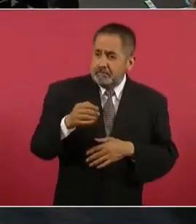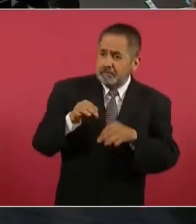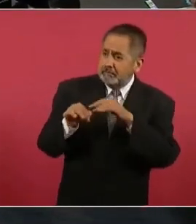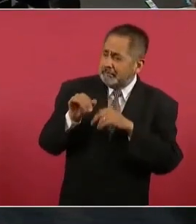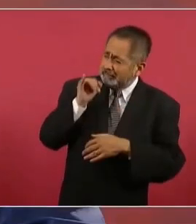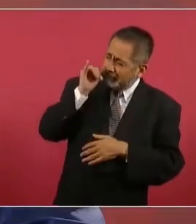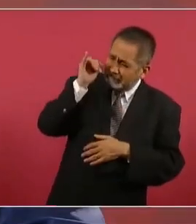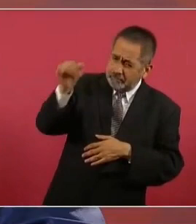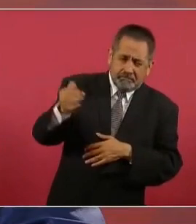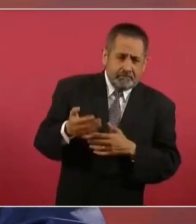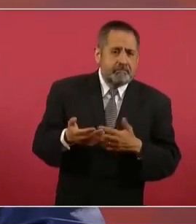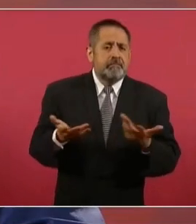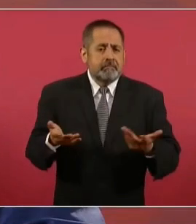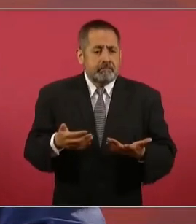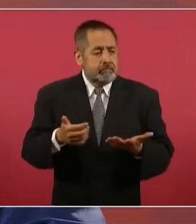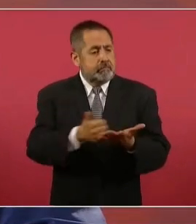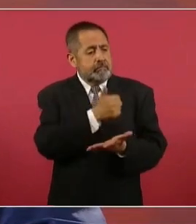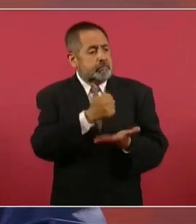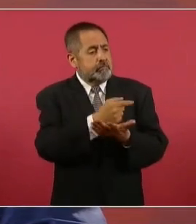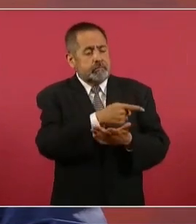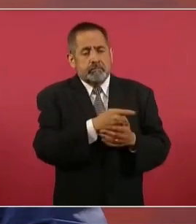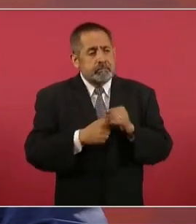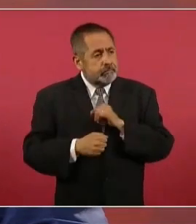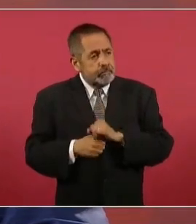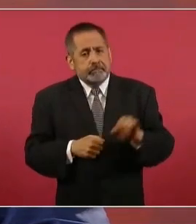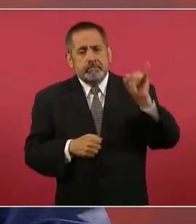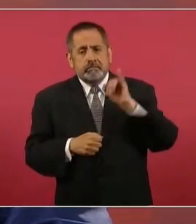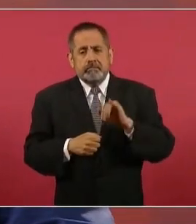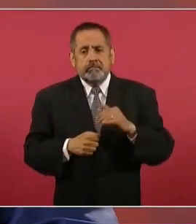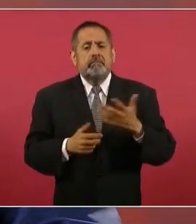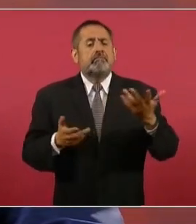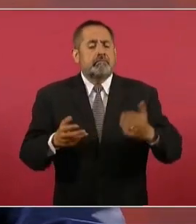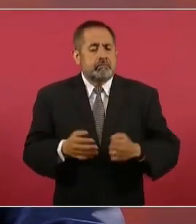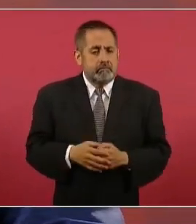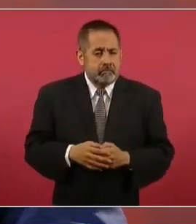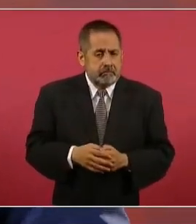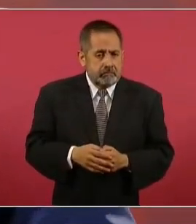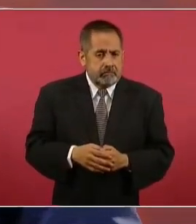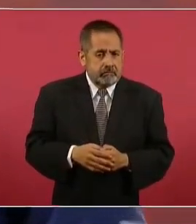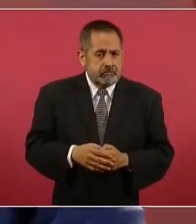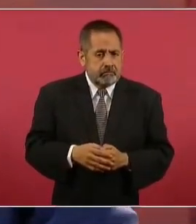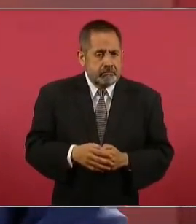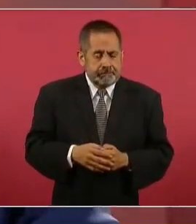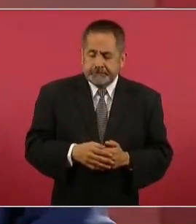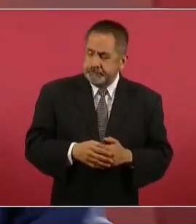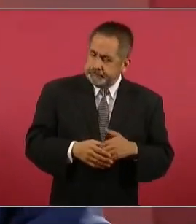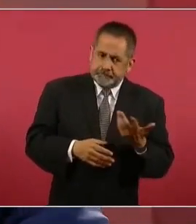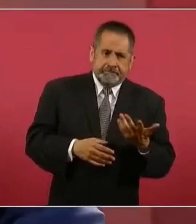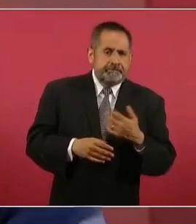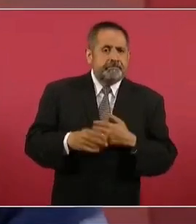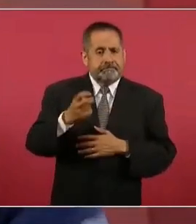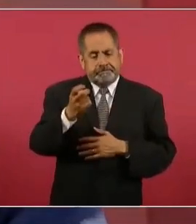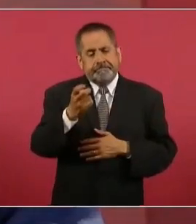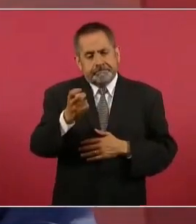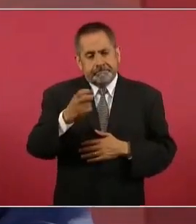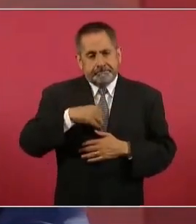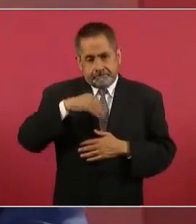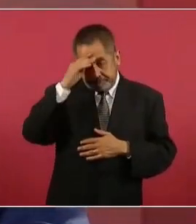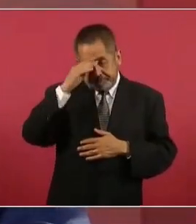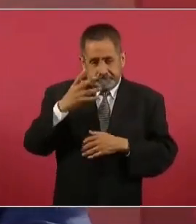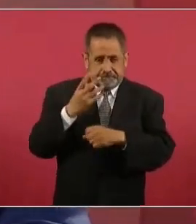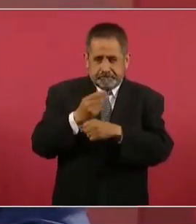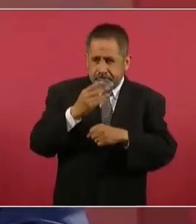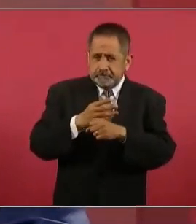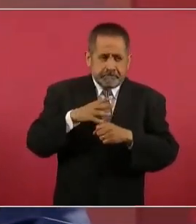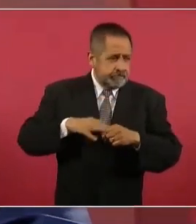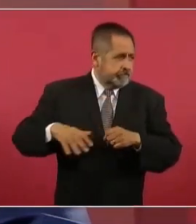ciudades y vamos a tener en todo el